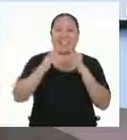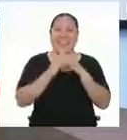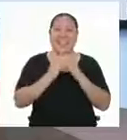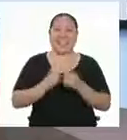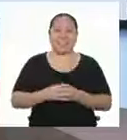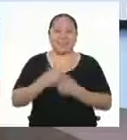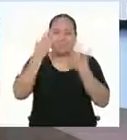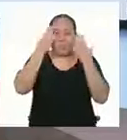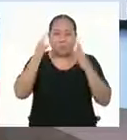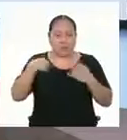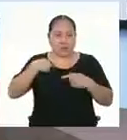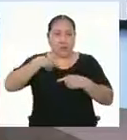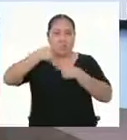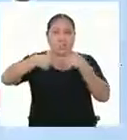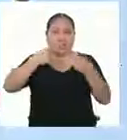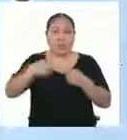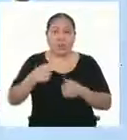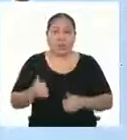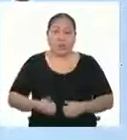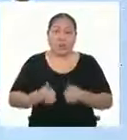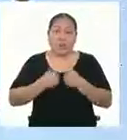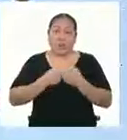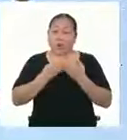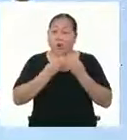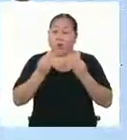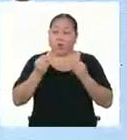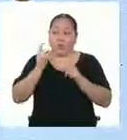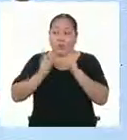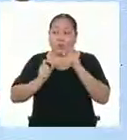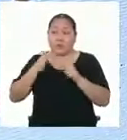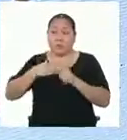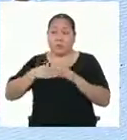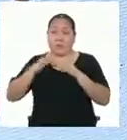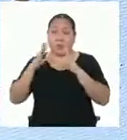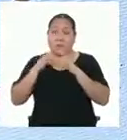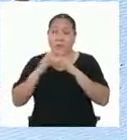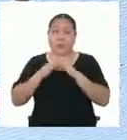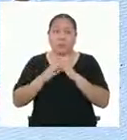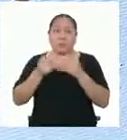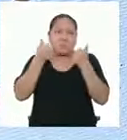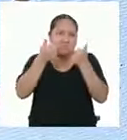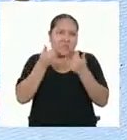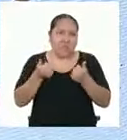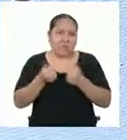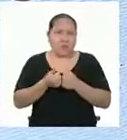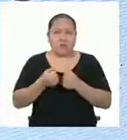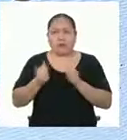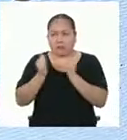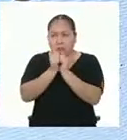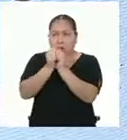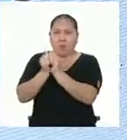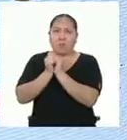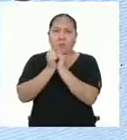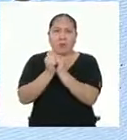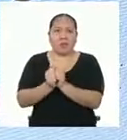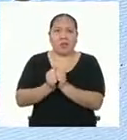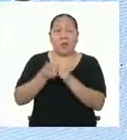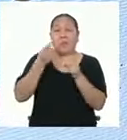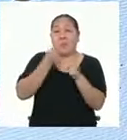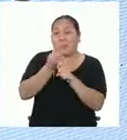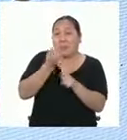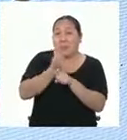No sé si les he contado, pero yo vivo con un montón de gente en mi casa. Es bien chévere, porque nos acompañamos,